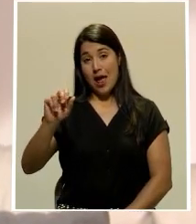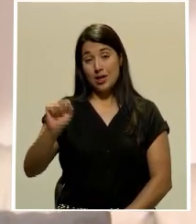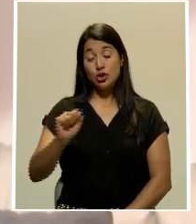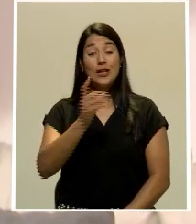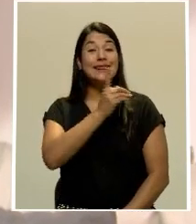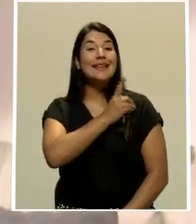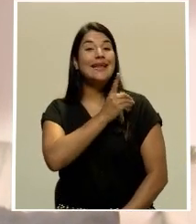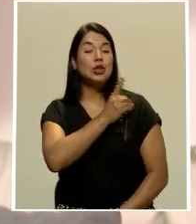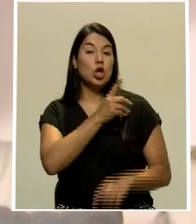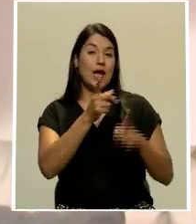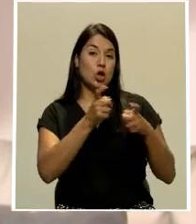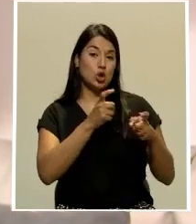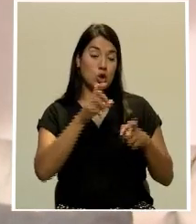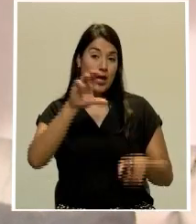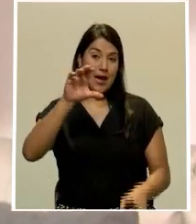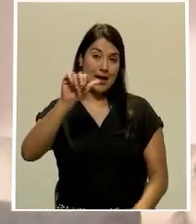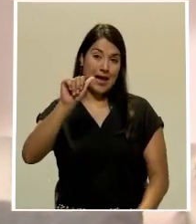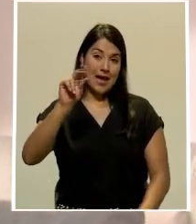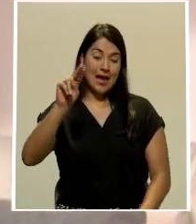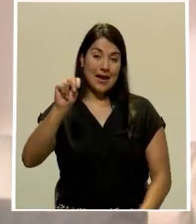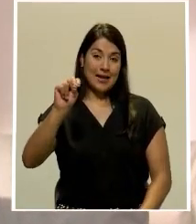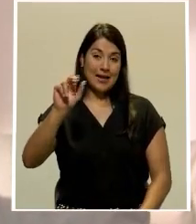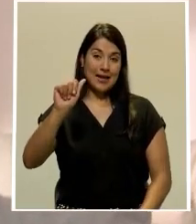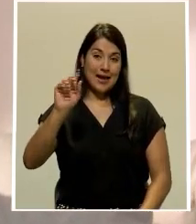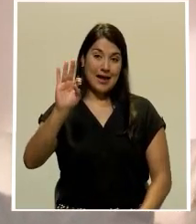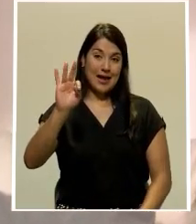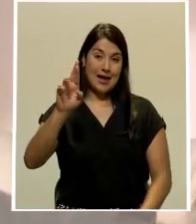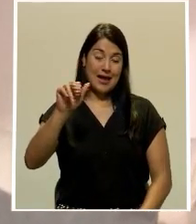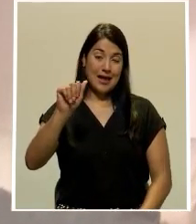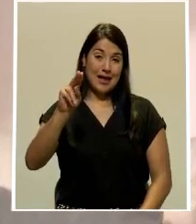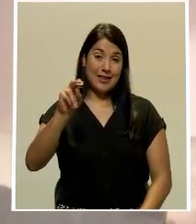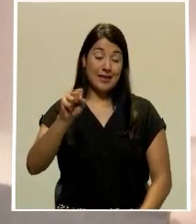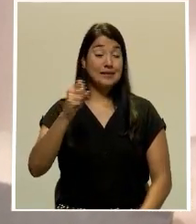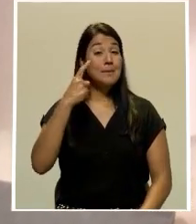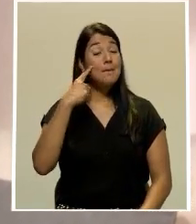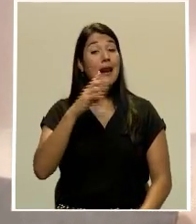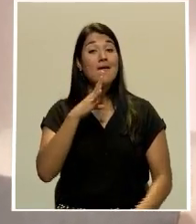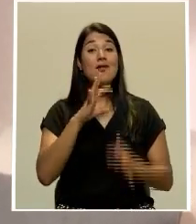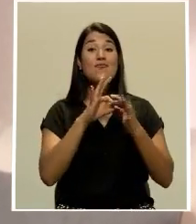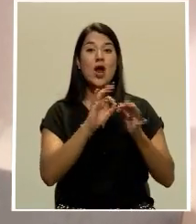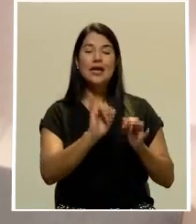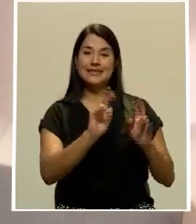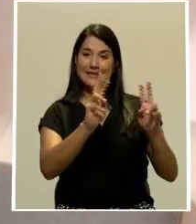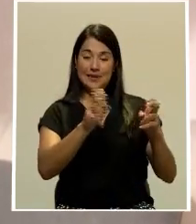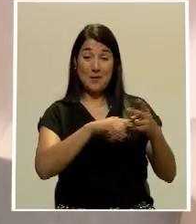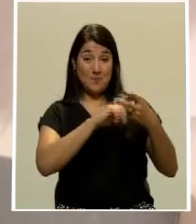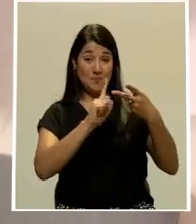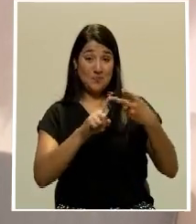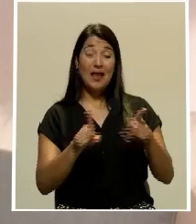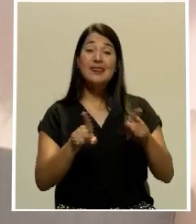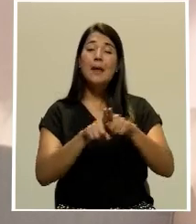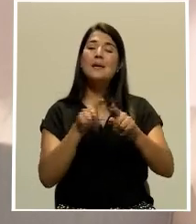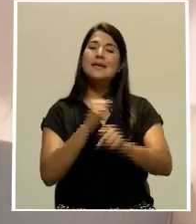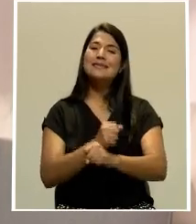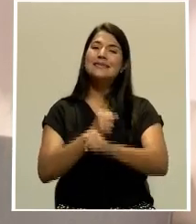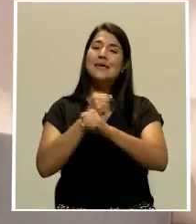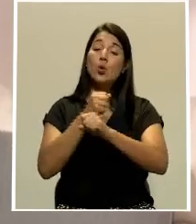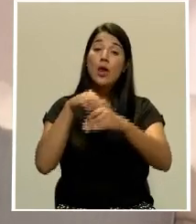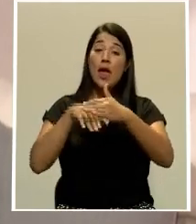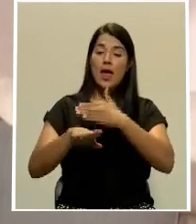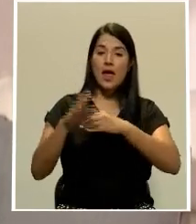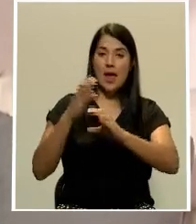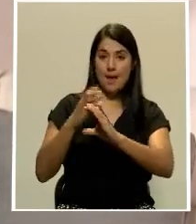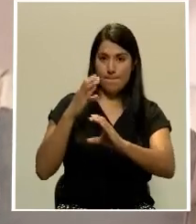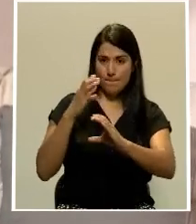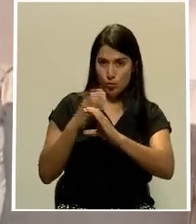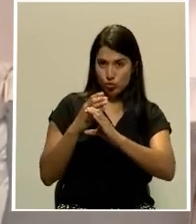para abordar este y otros temas. El otro también es sobre la seguridad en las unidades de autobús, seguridad sanitaria,